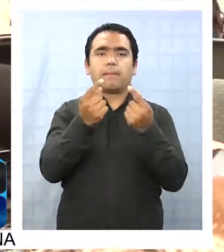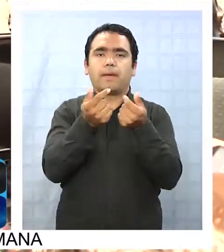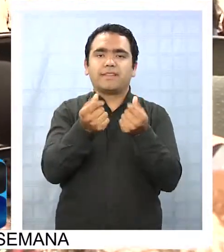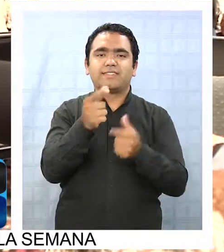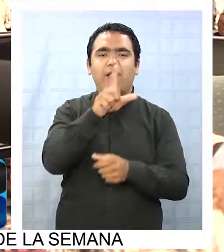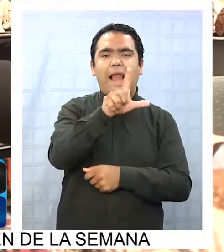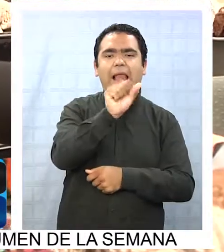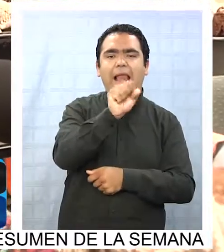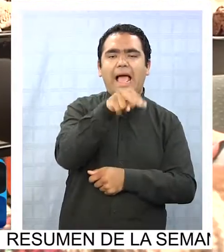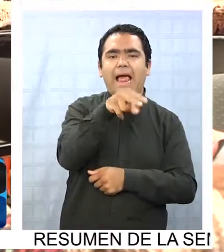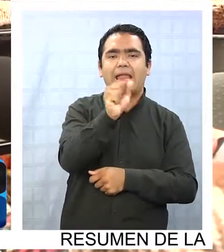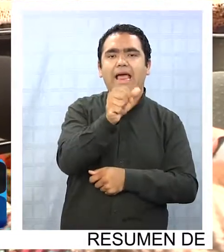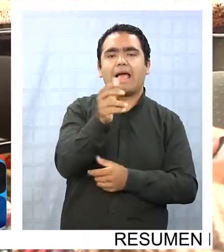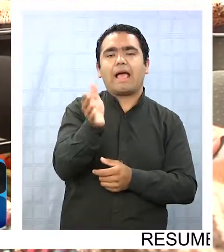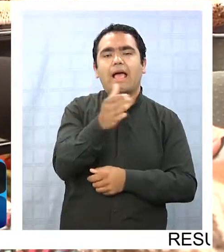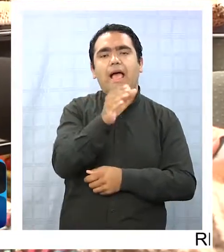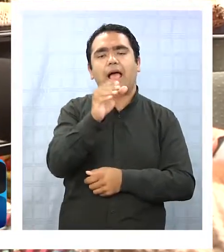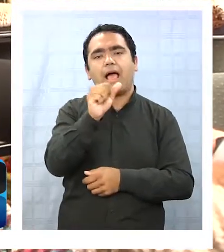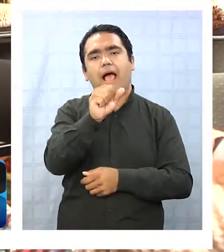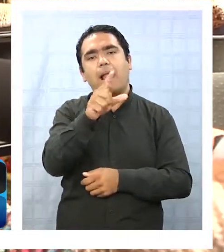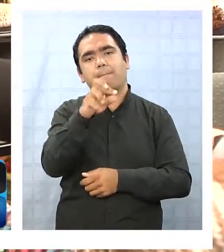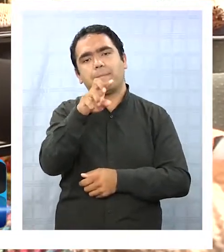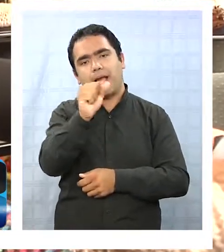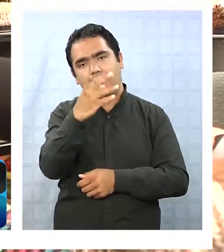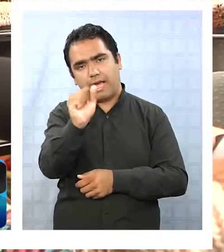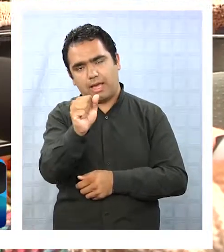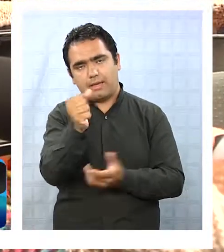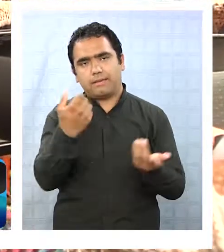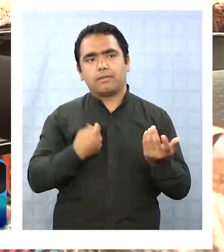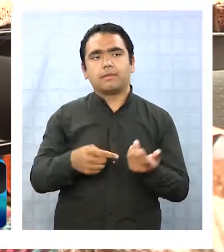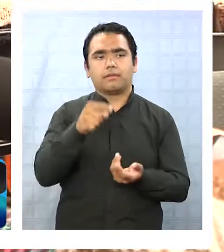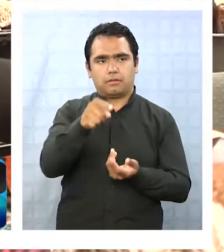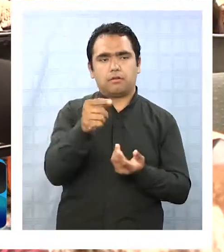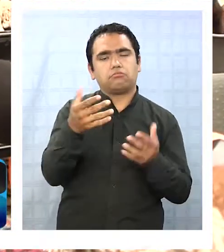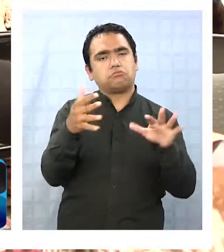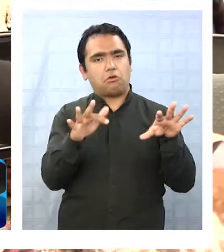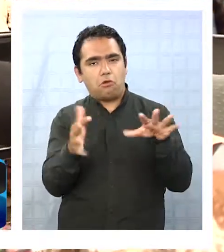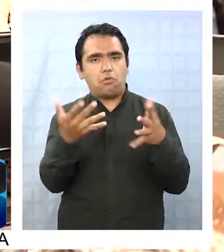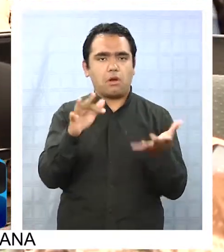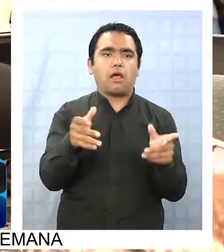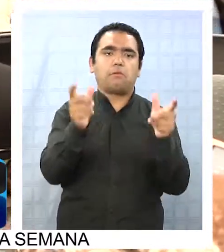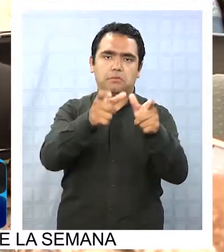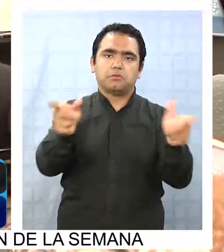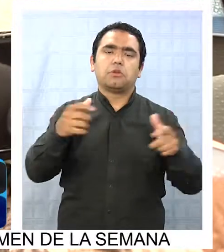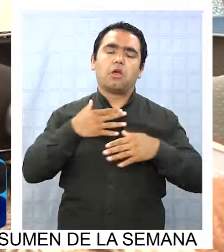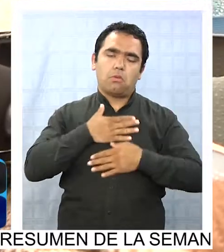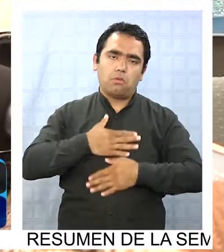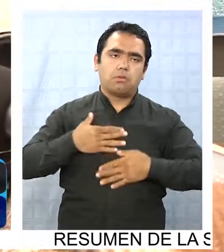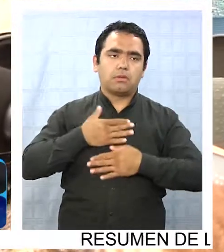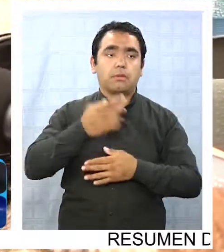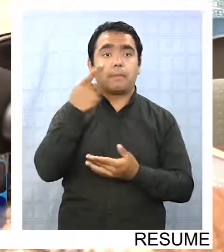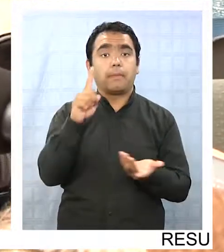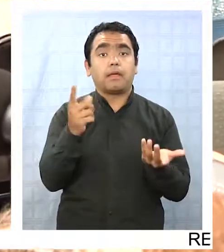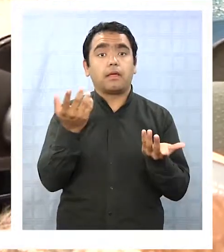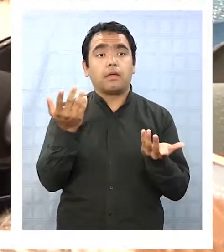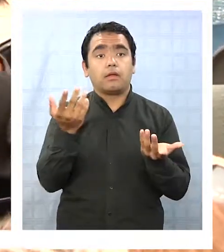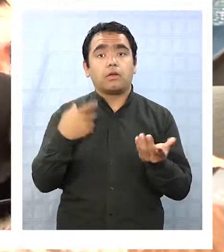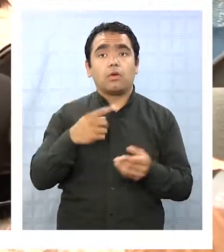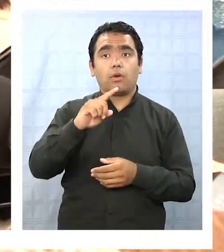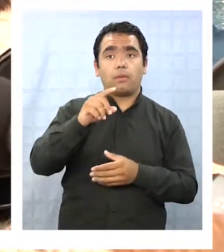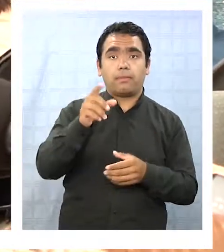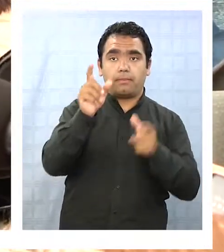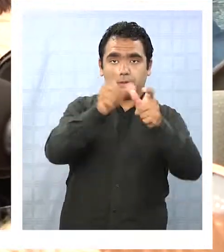hecho manualmente y todo. Pero regular la gente, digamos que le gusta. Pero lo que es la gente